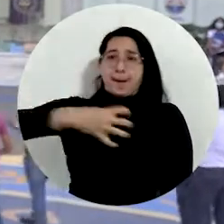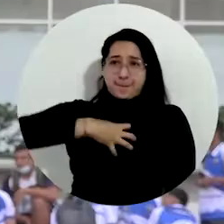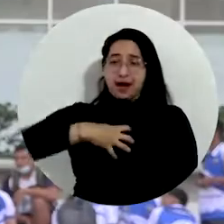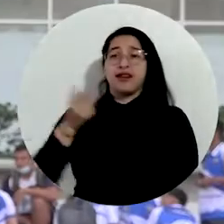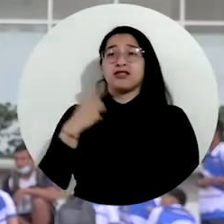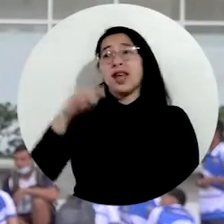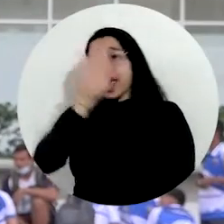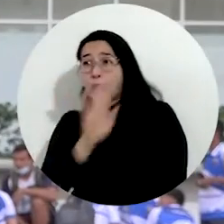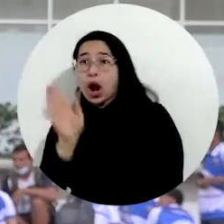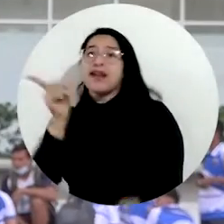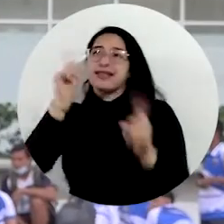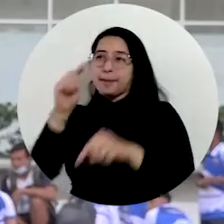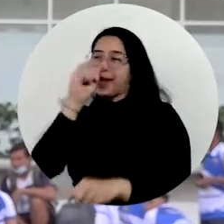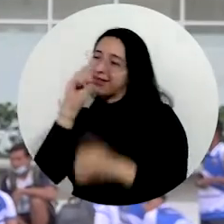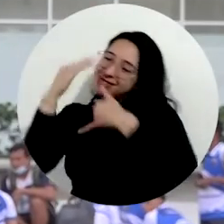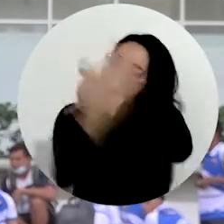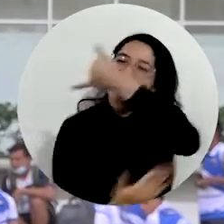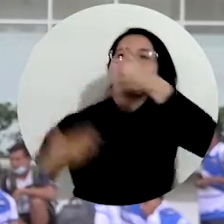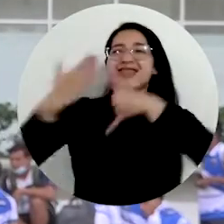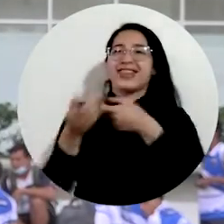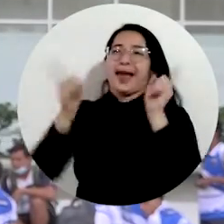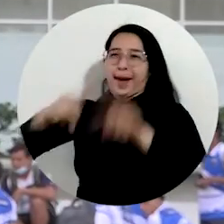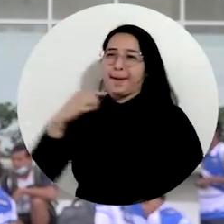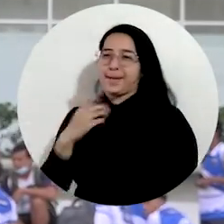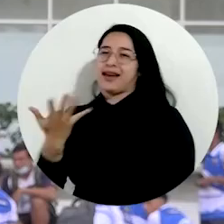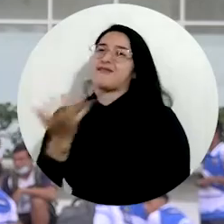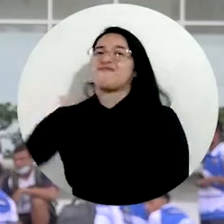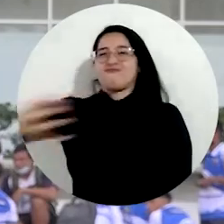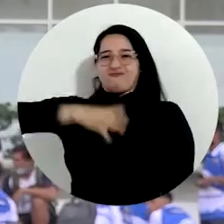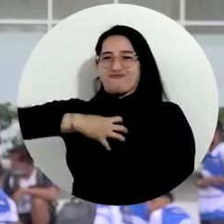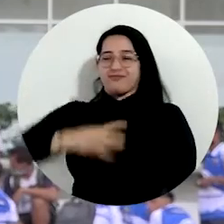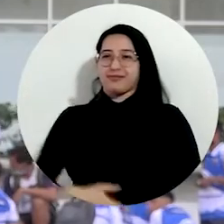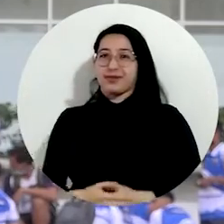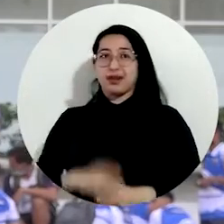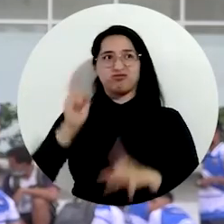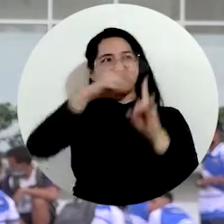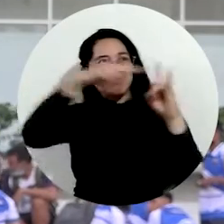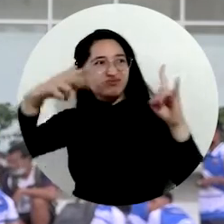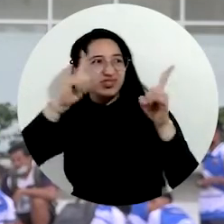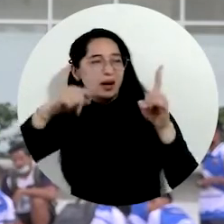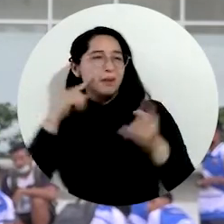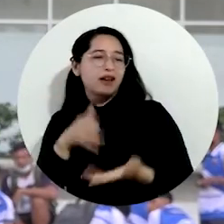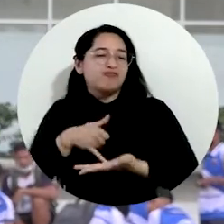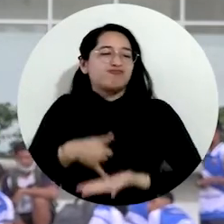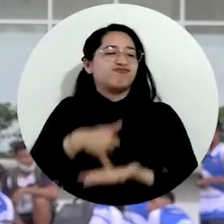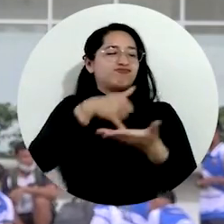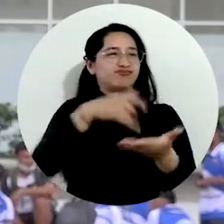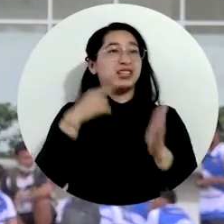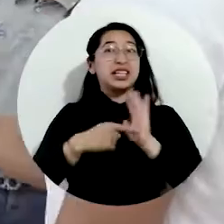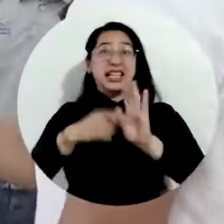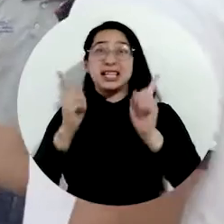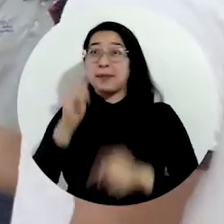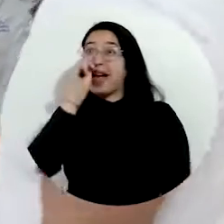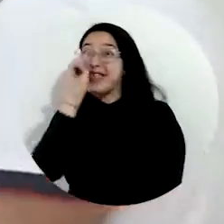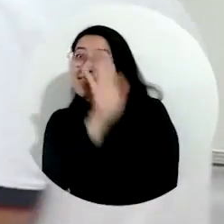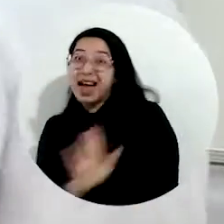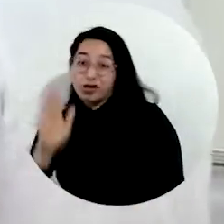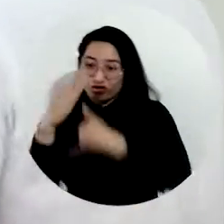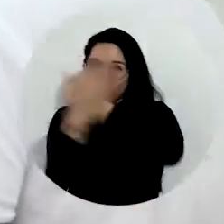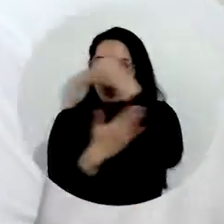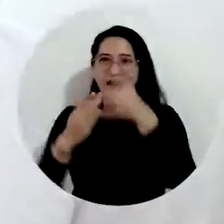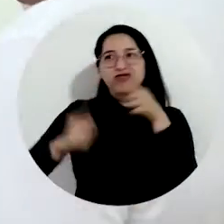nacional. Representar muy bien a nuestra alma mater, traernos un muy buen resultado. Y luego eso en la competencia a nivel nacional, pues